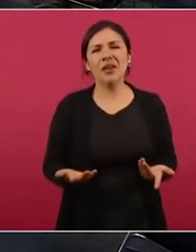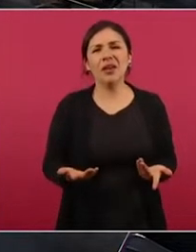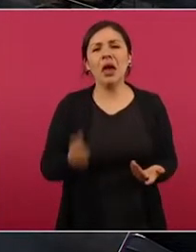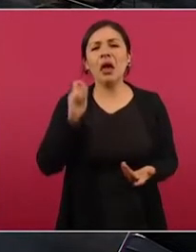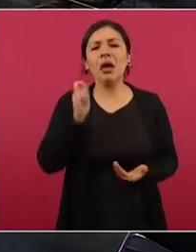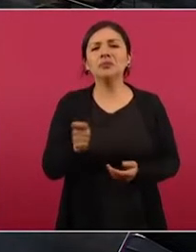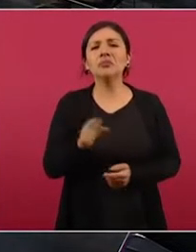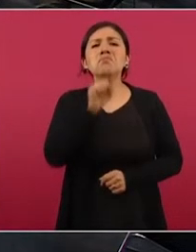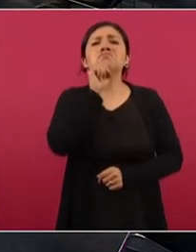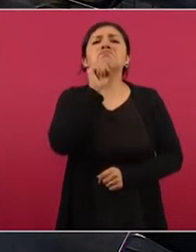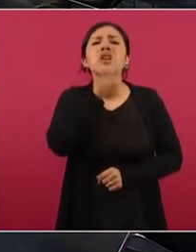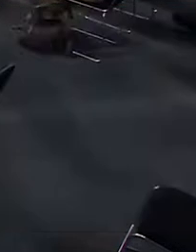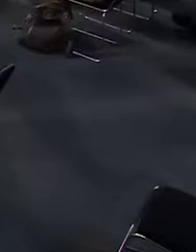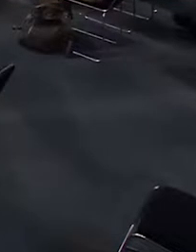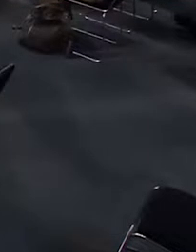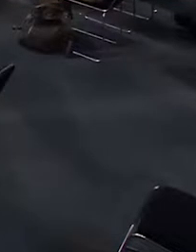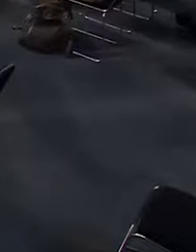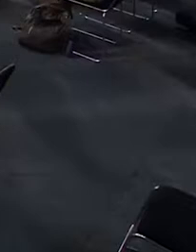resultó lo mismo.